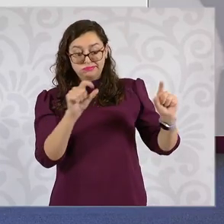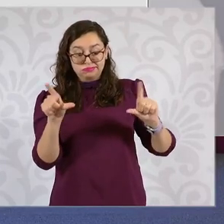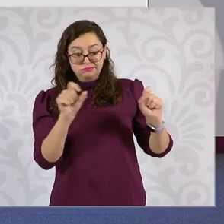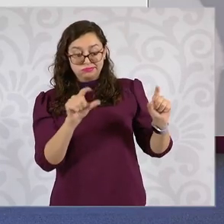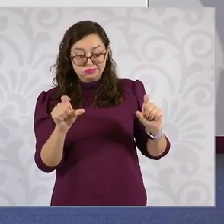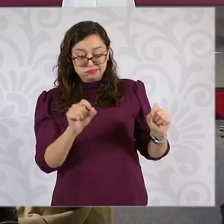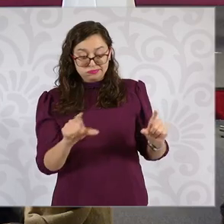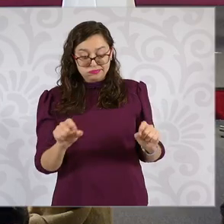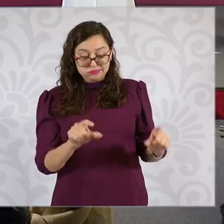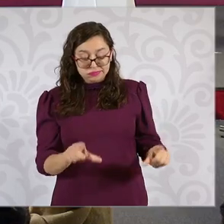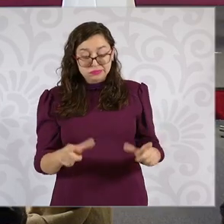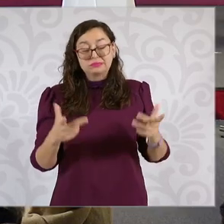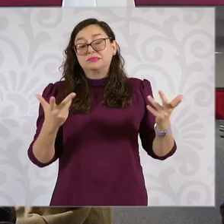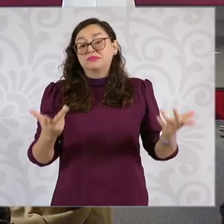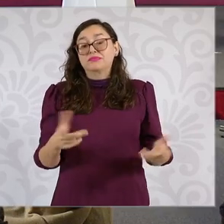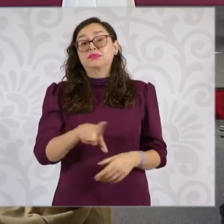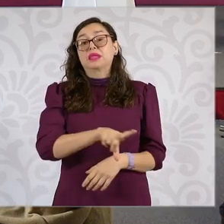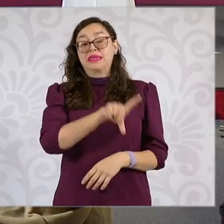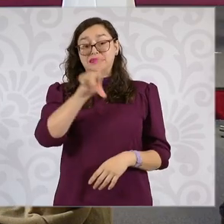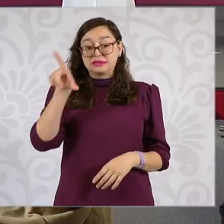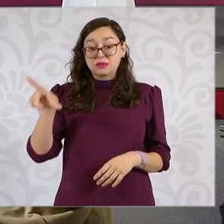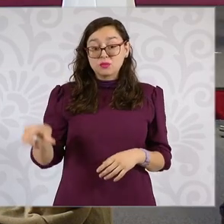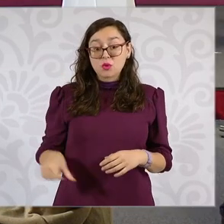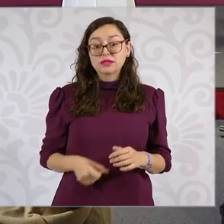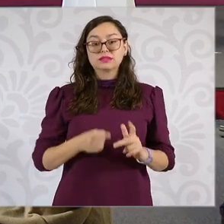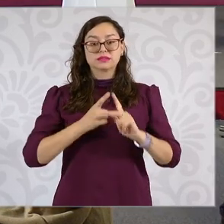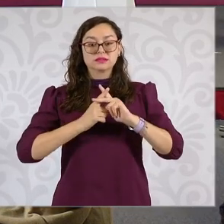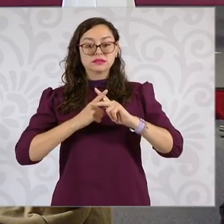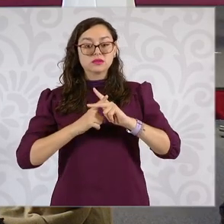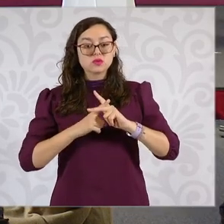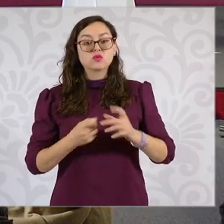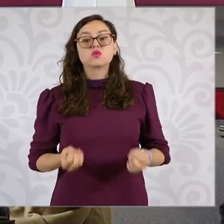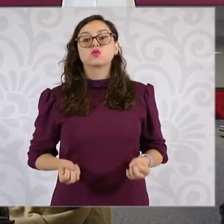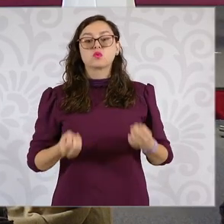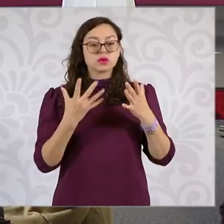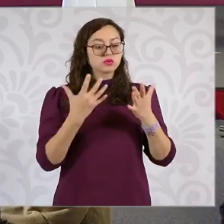Finalmente, este fue el cómputo. Adelante.